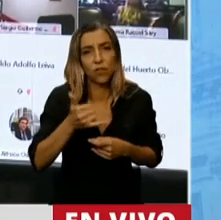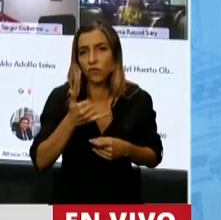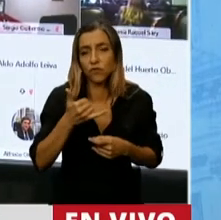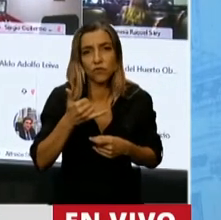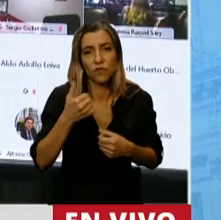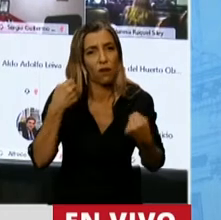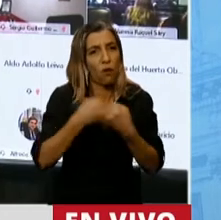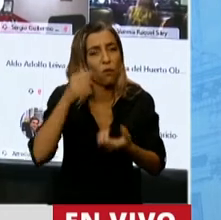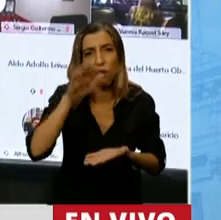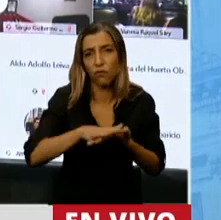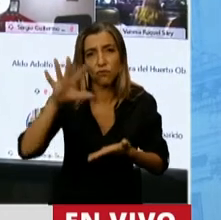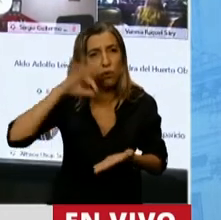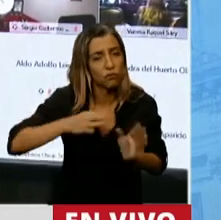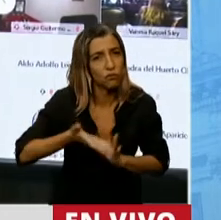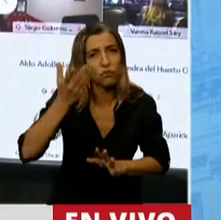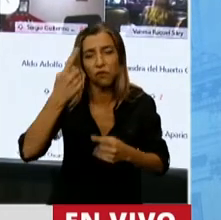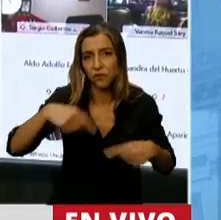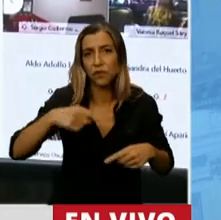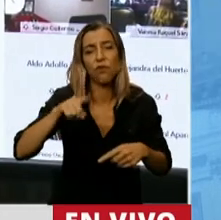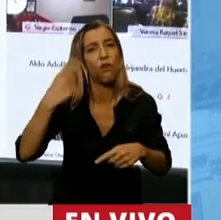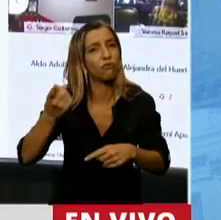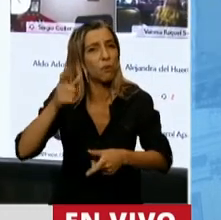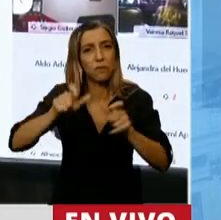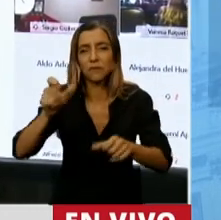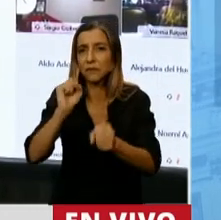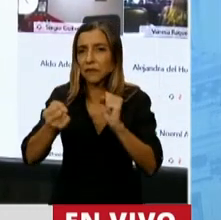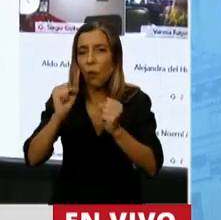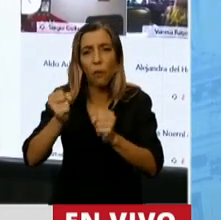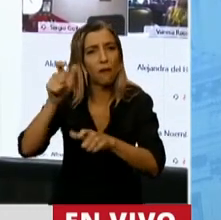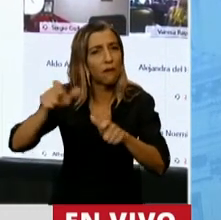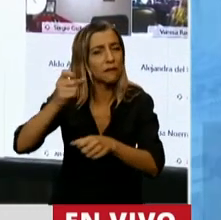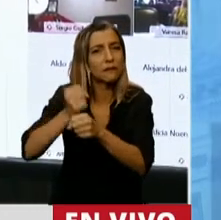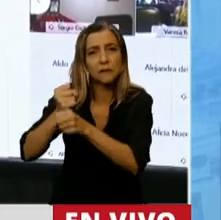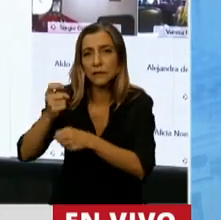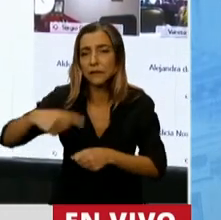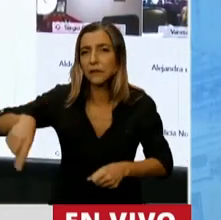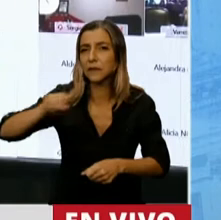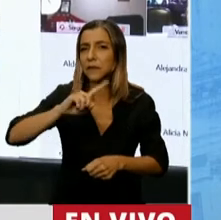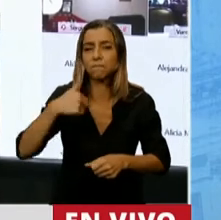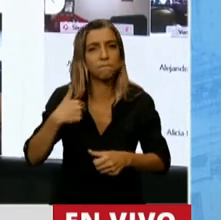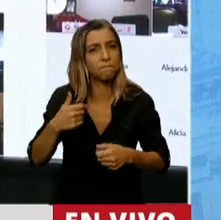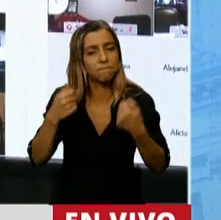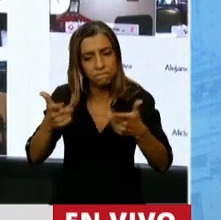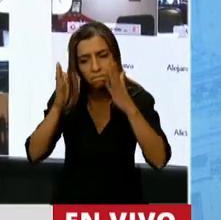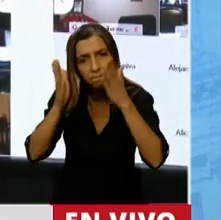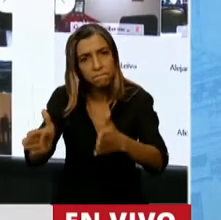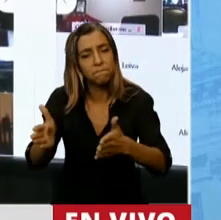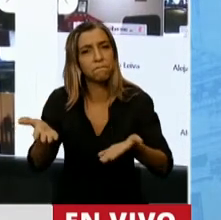Si tenemos una certeza, esa es que solamente